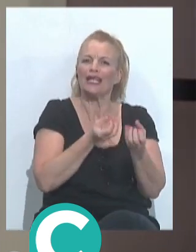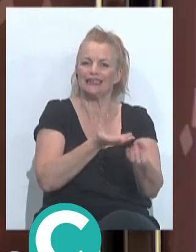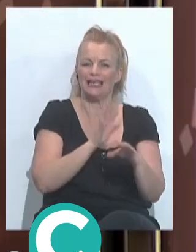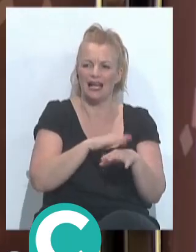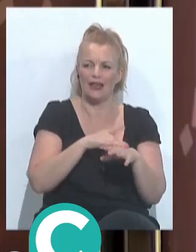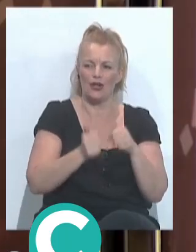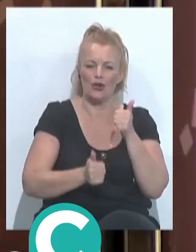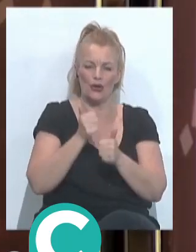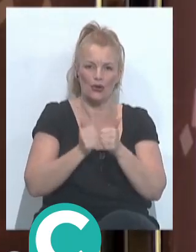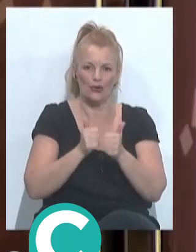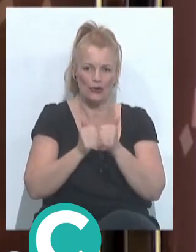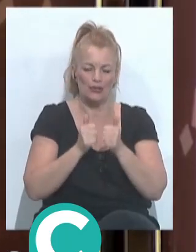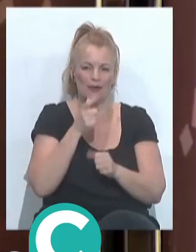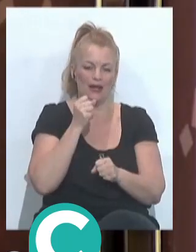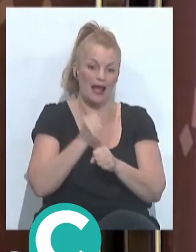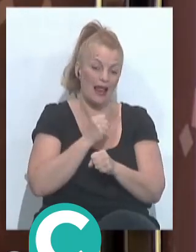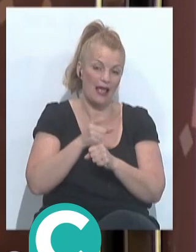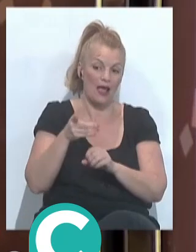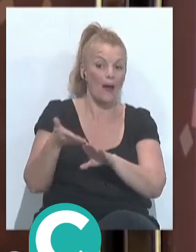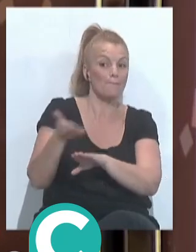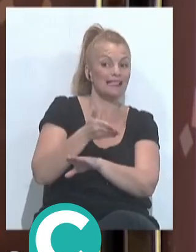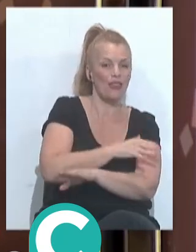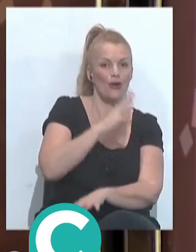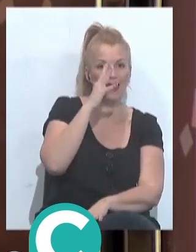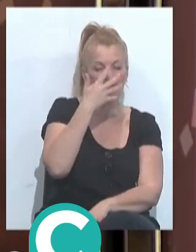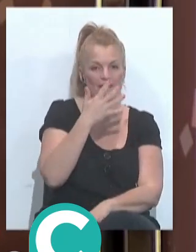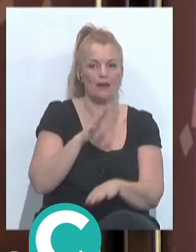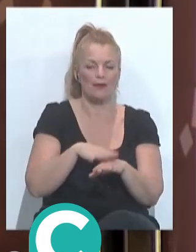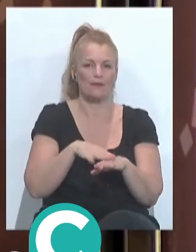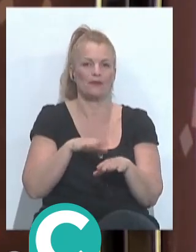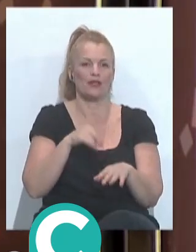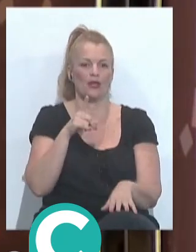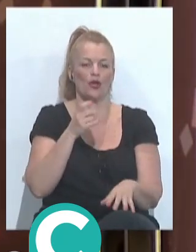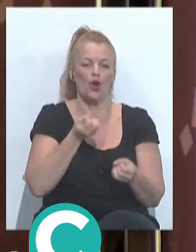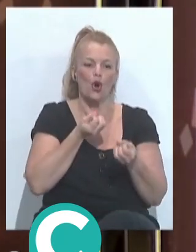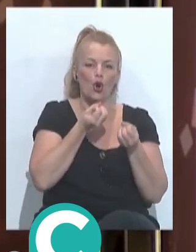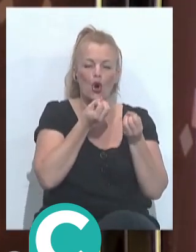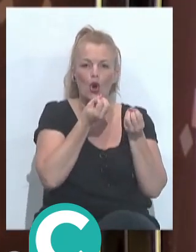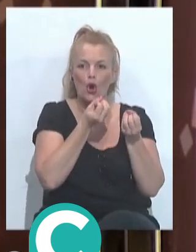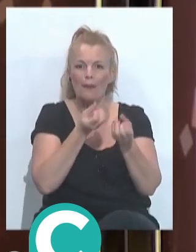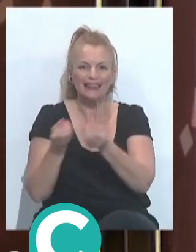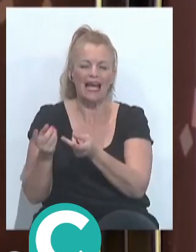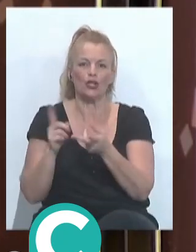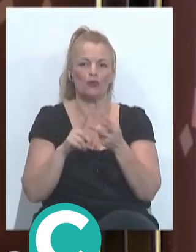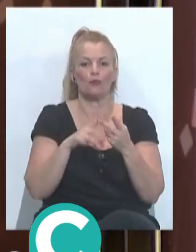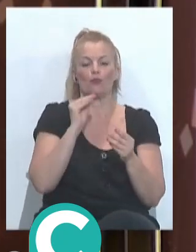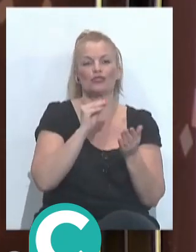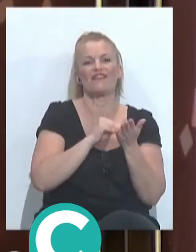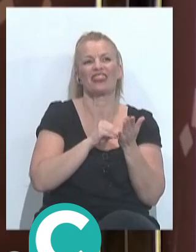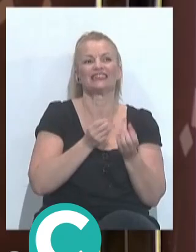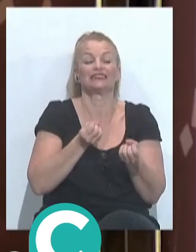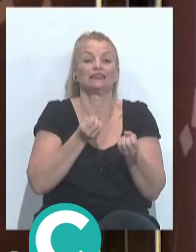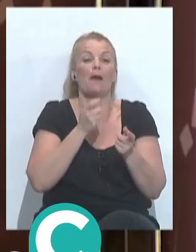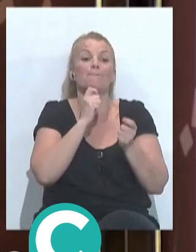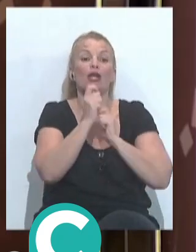concurso del falla, digo que hable también de su pasado carnavalero para aquel que replica a comentarios que puede hacer periodísticamente